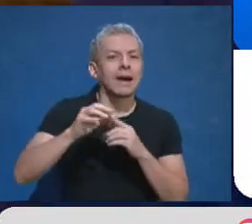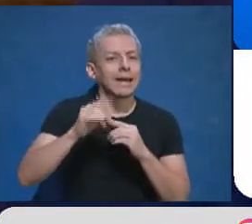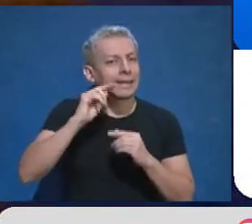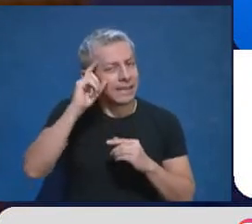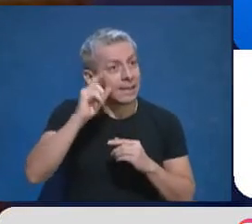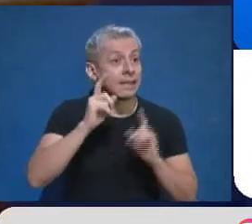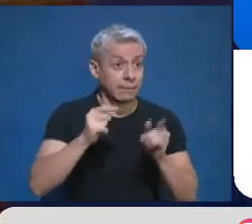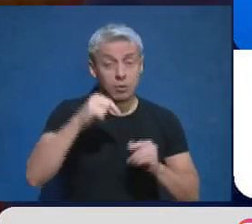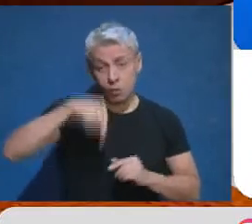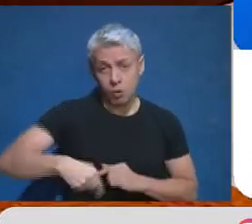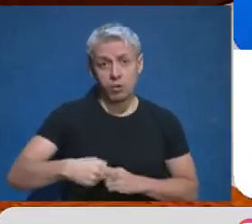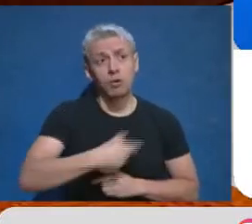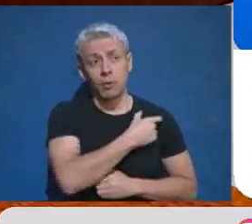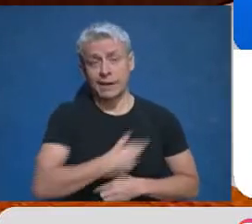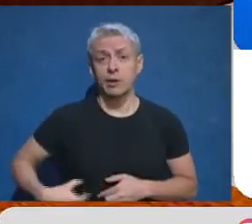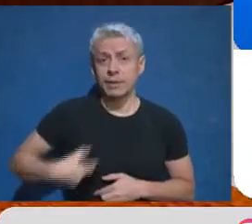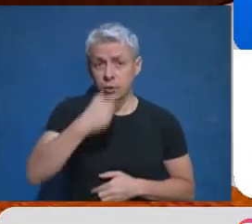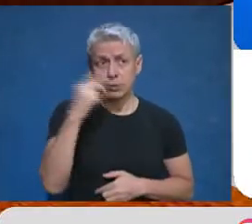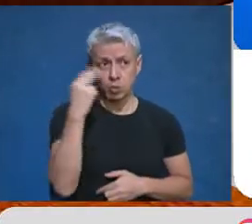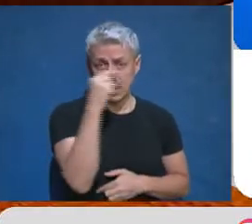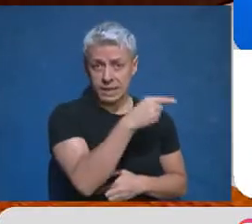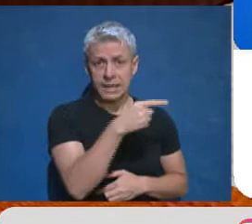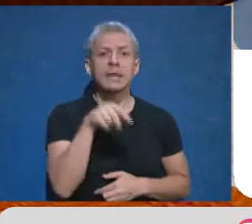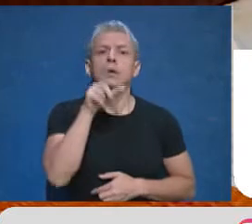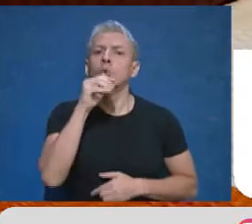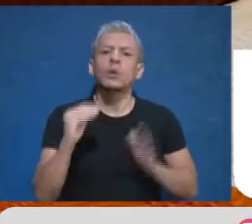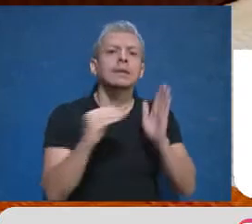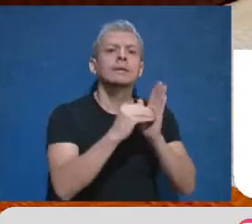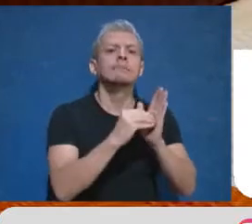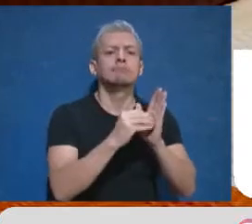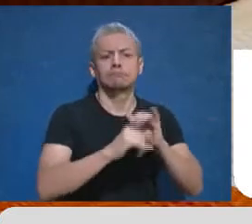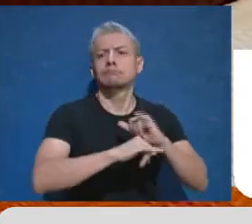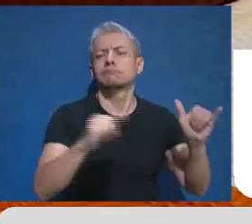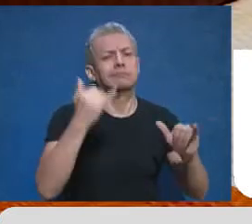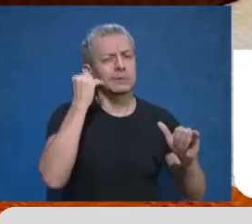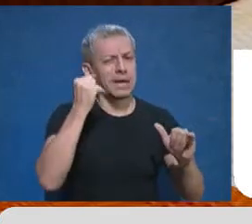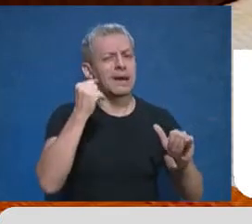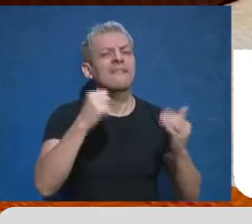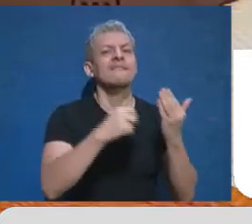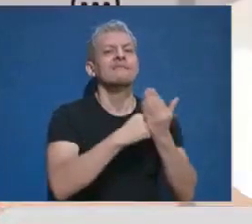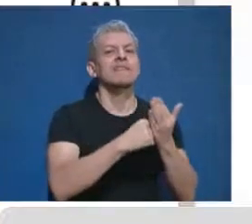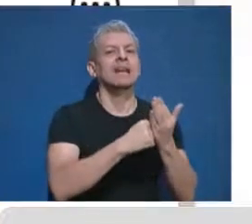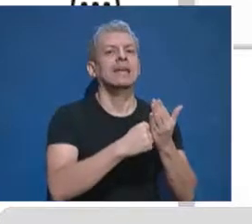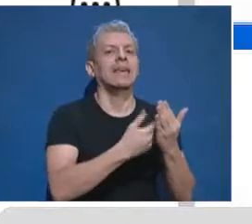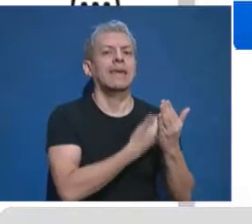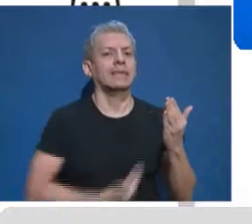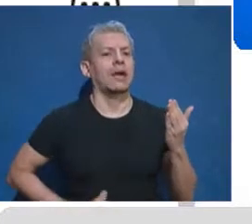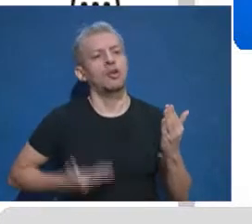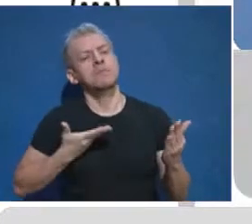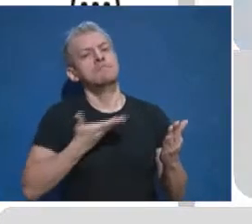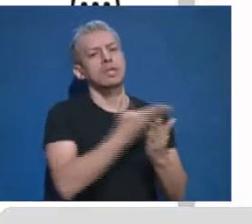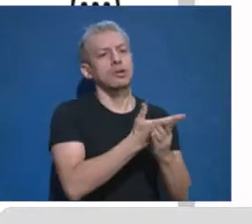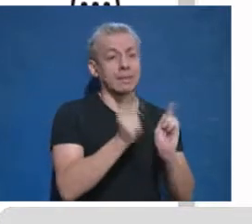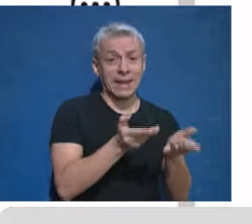este hombre, Rodolfo Suárez, vía Twitter comunicó que le ha solicitado a la Fiscalía de Estado, como así también a la